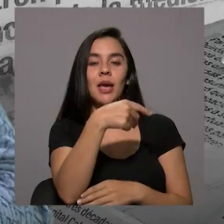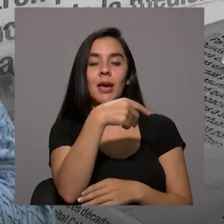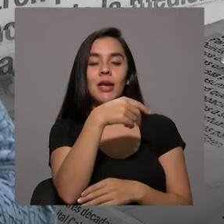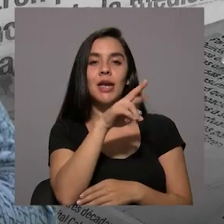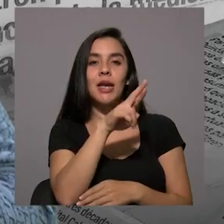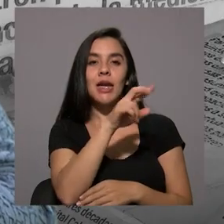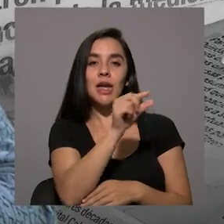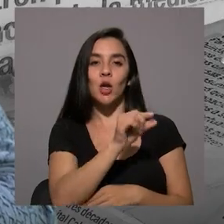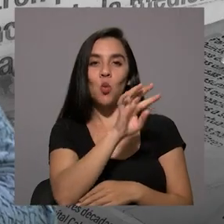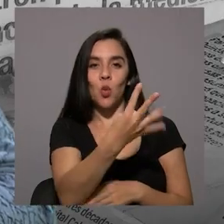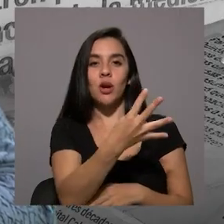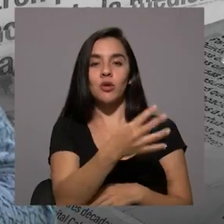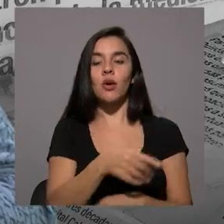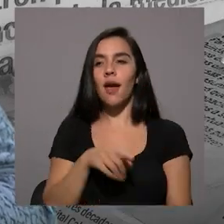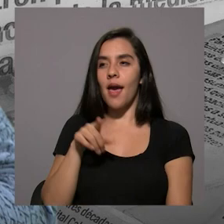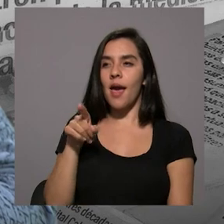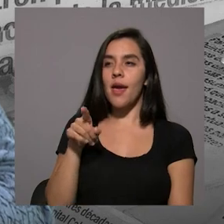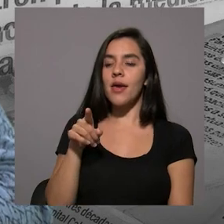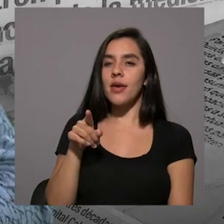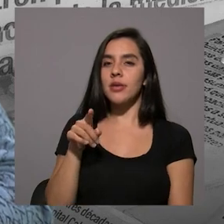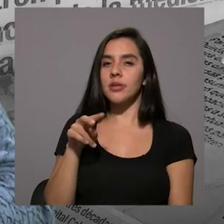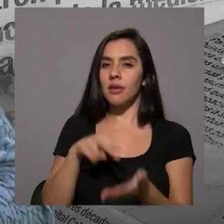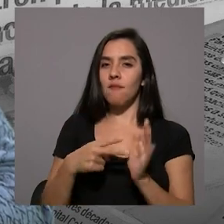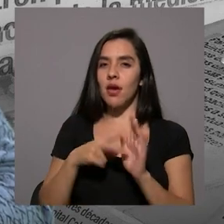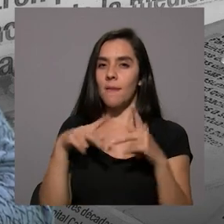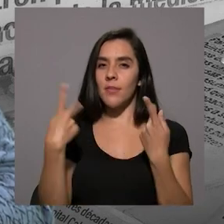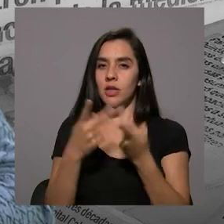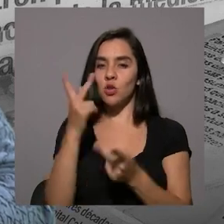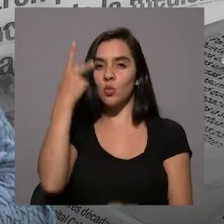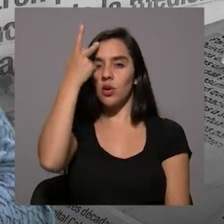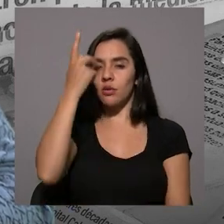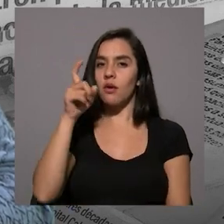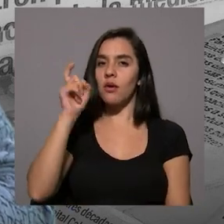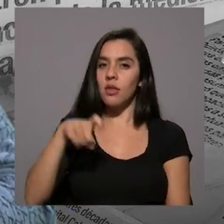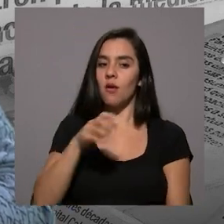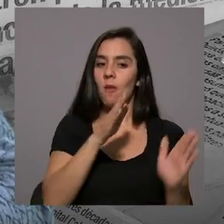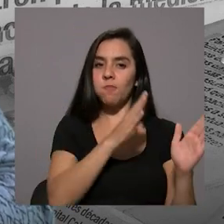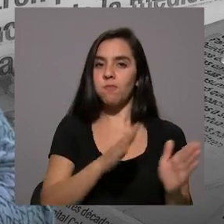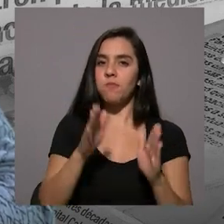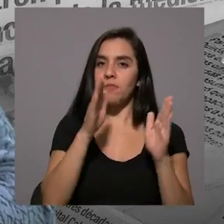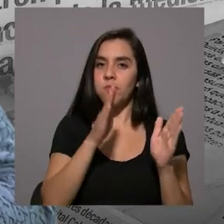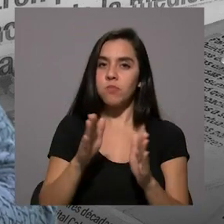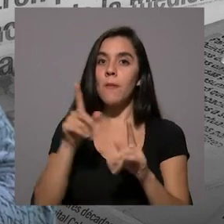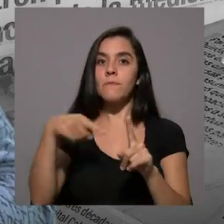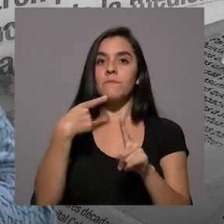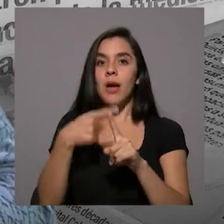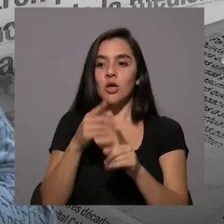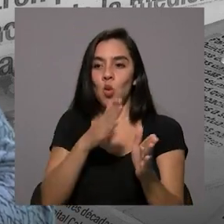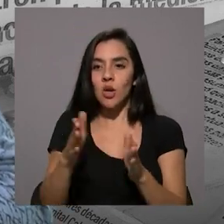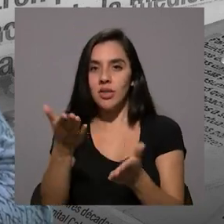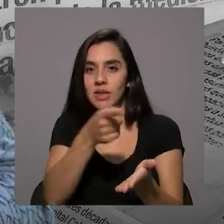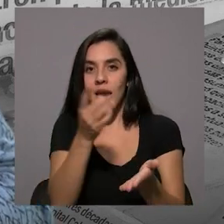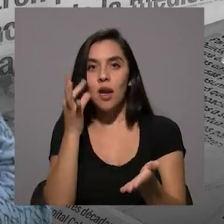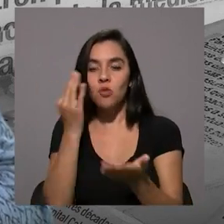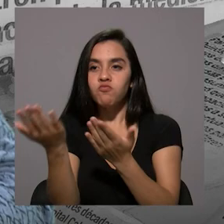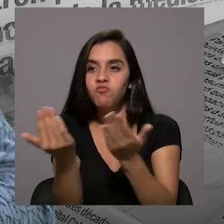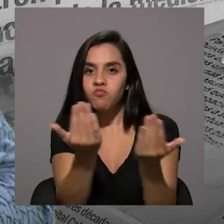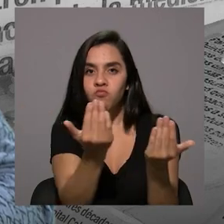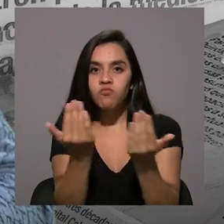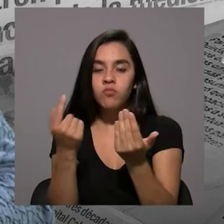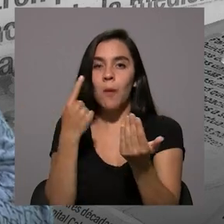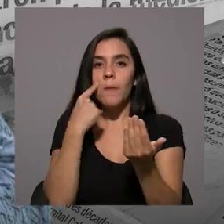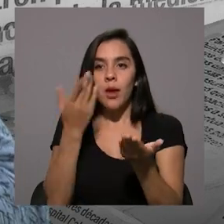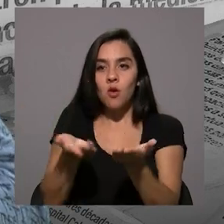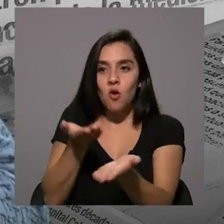requiere un poco de que los mismos partidos políticos empiecen a organizar y a organizar a las mujeres para atraerlas